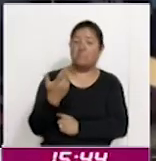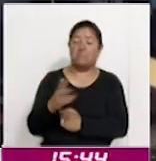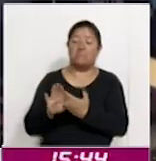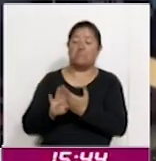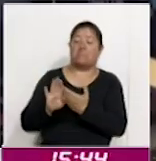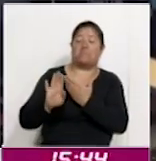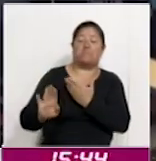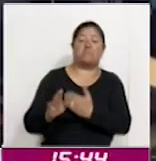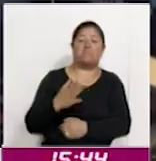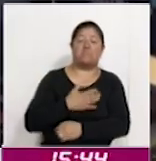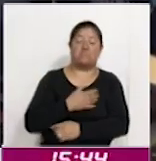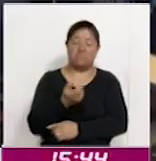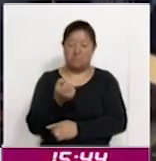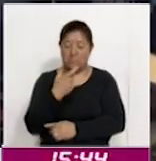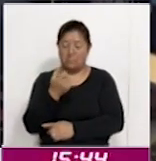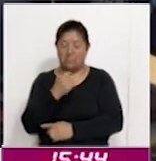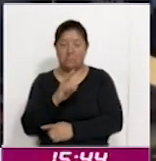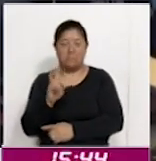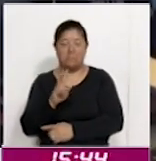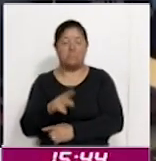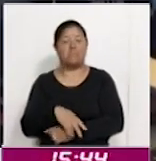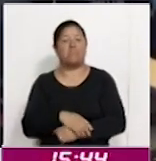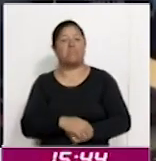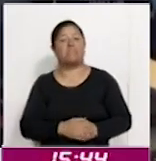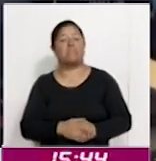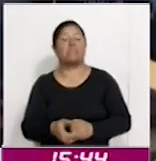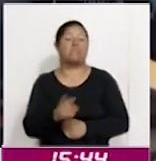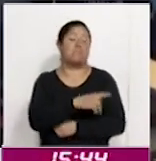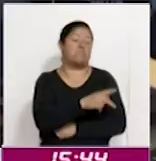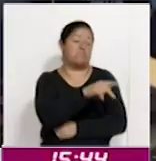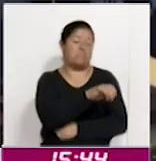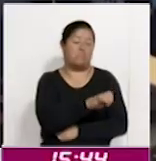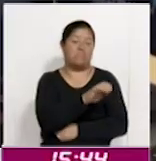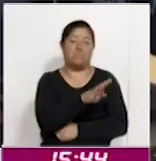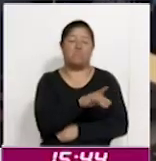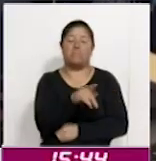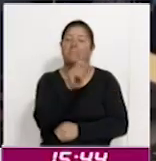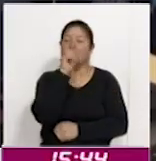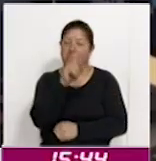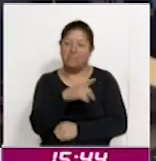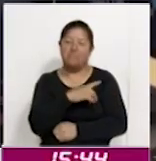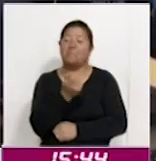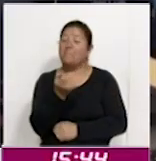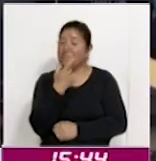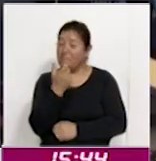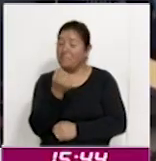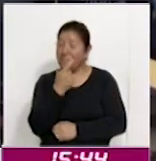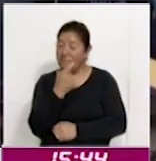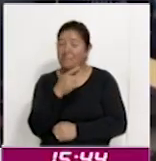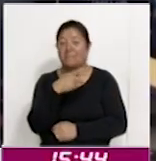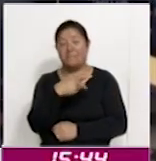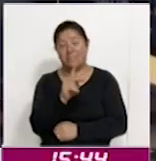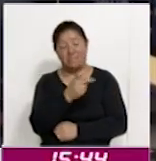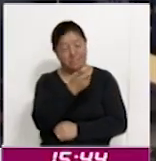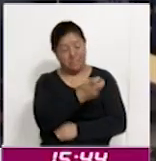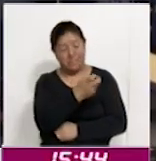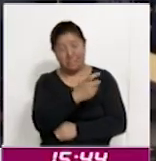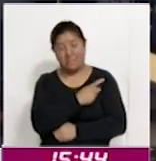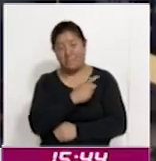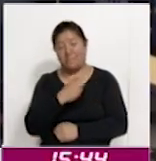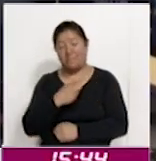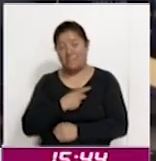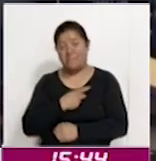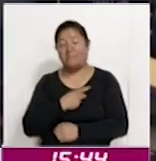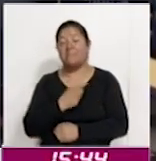adquirir el virus. El PEP, por el contrario, también es un medicamento que se otorga, sin embargo, este debe de entrar en las